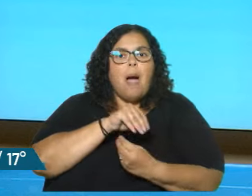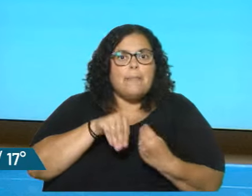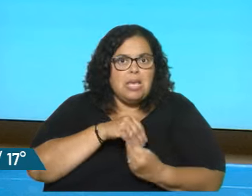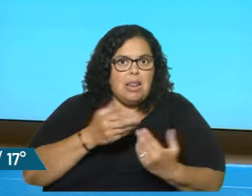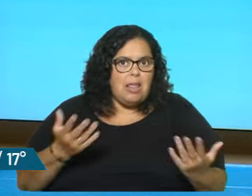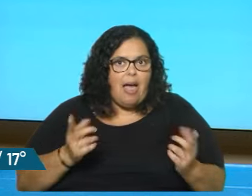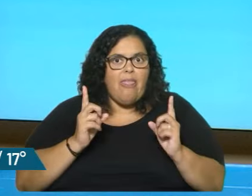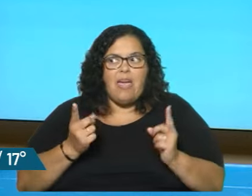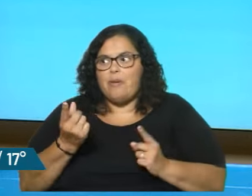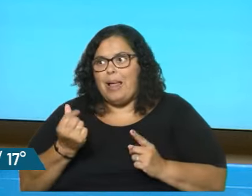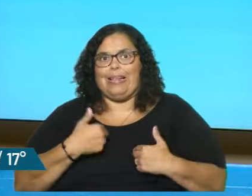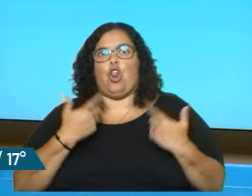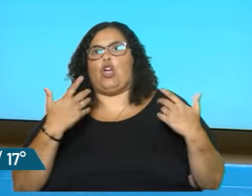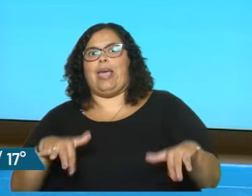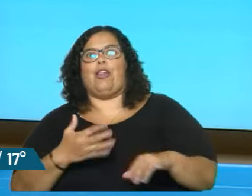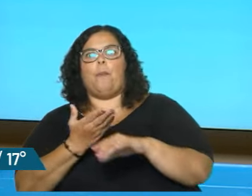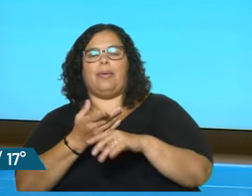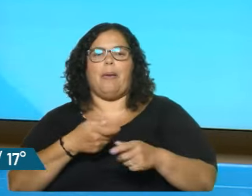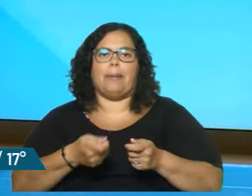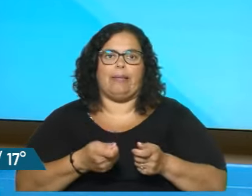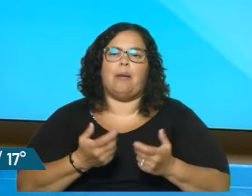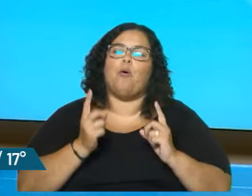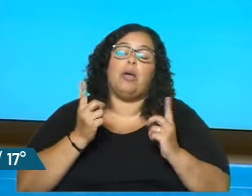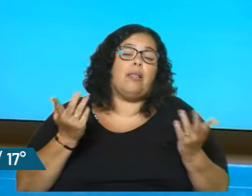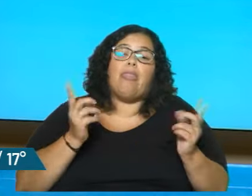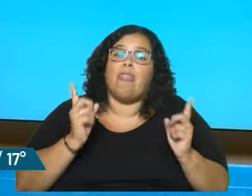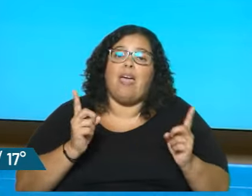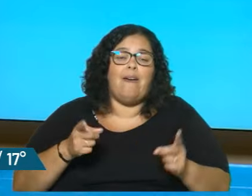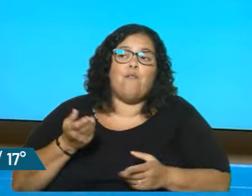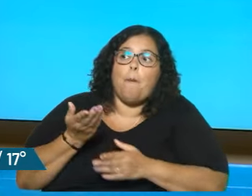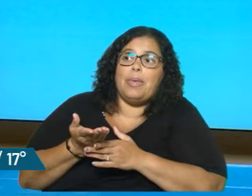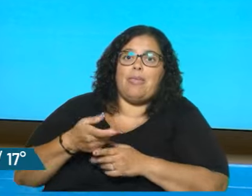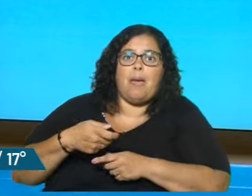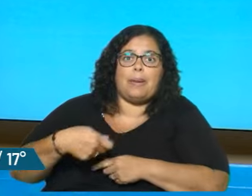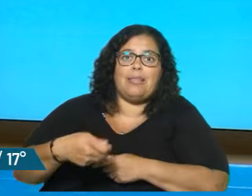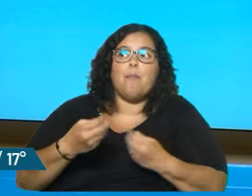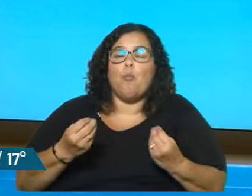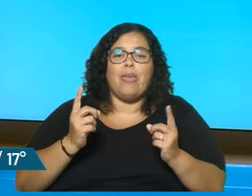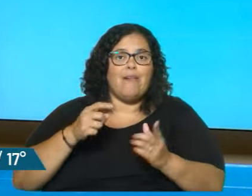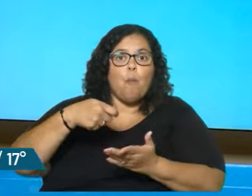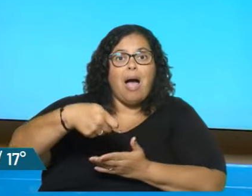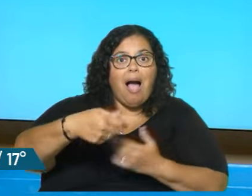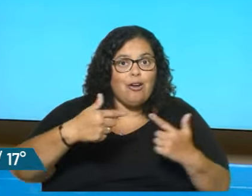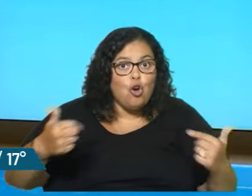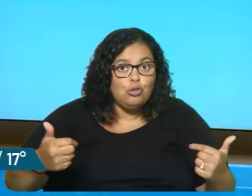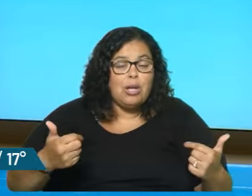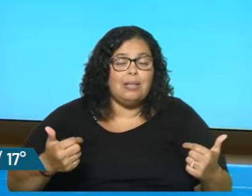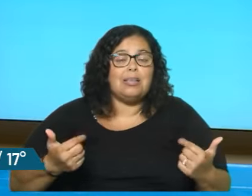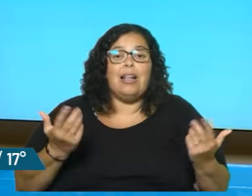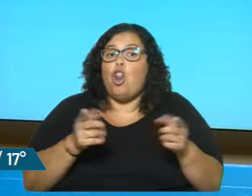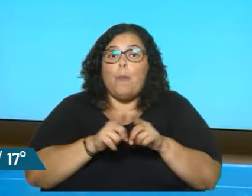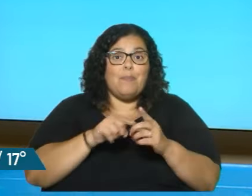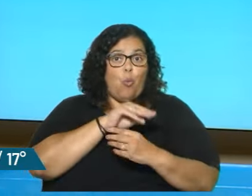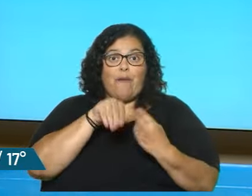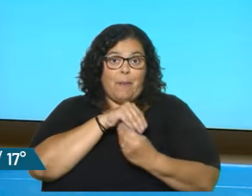no que yo quiera pedir un préstamo, sino que no me queda otra. Bueno. Porque tengo determinados gastos que solventar. Exacto. O sea, para no